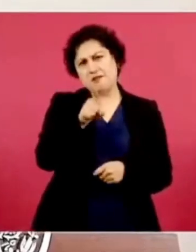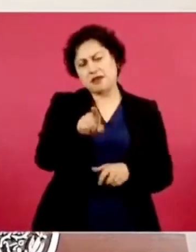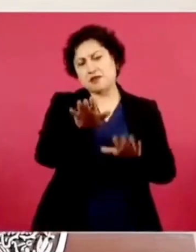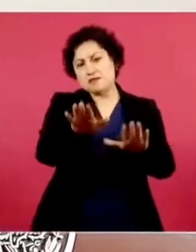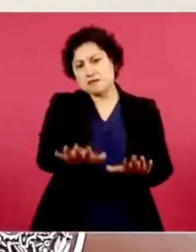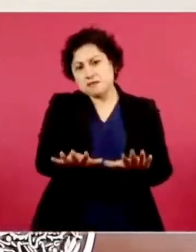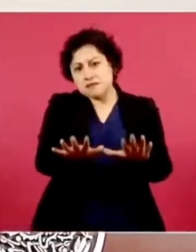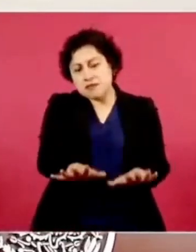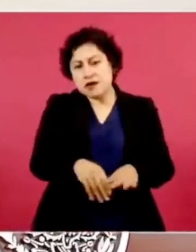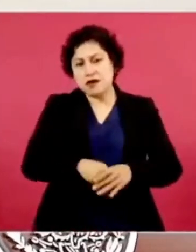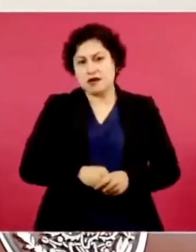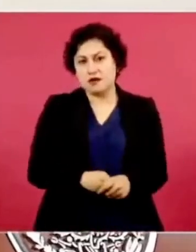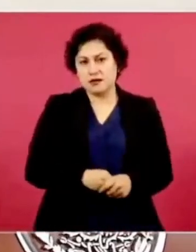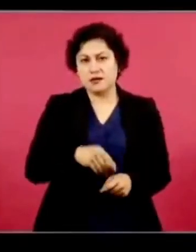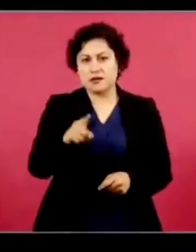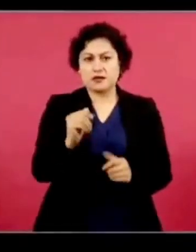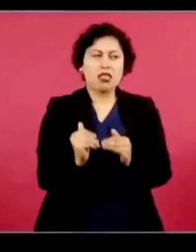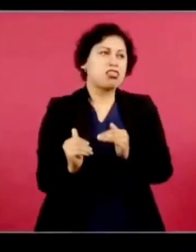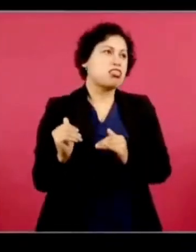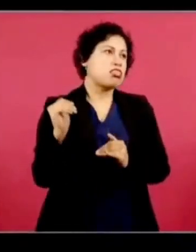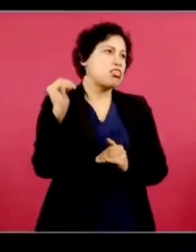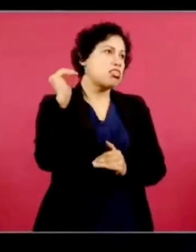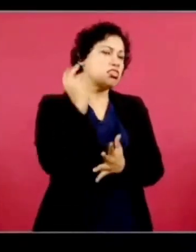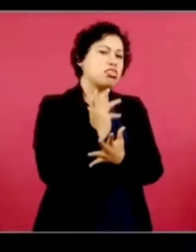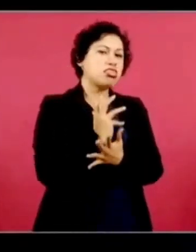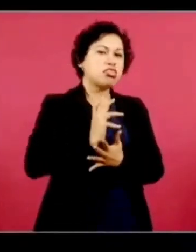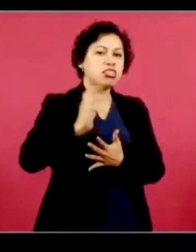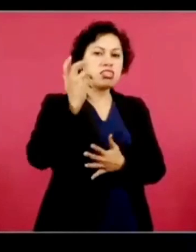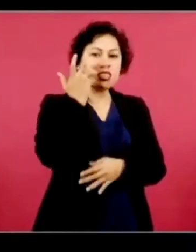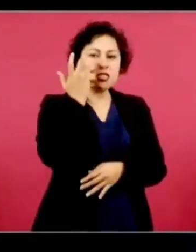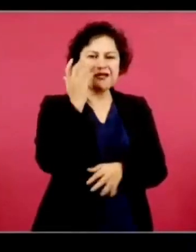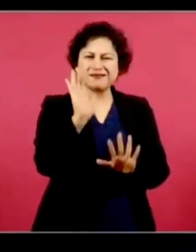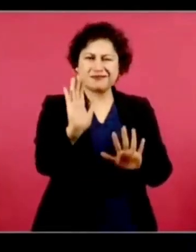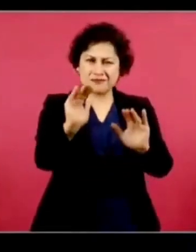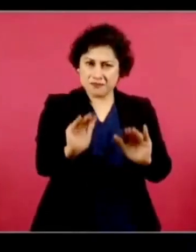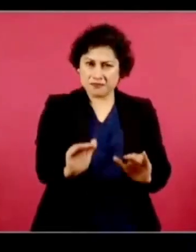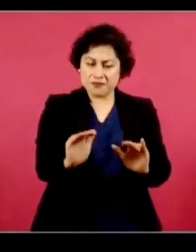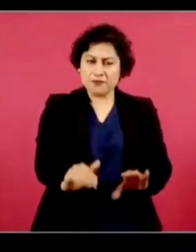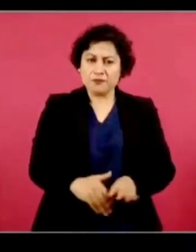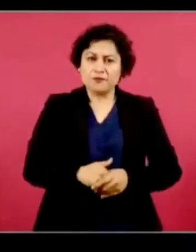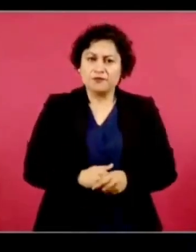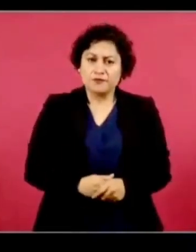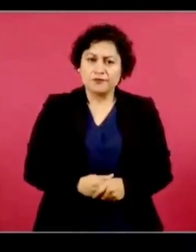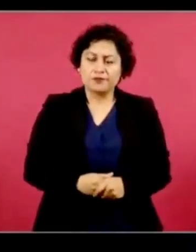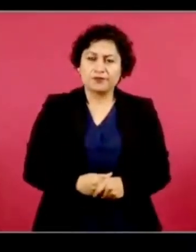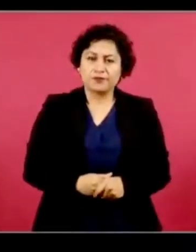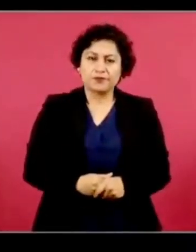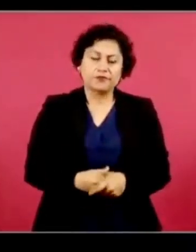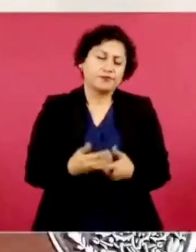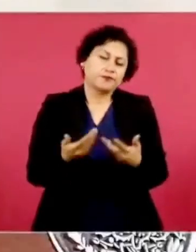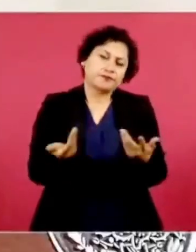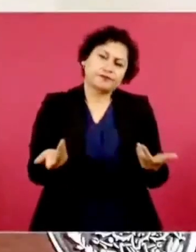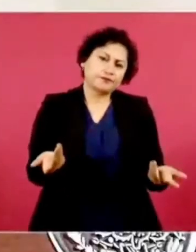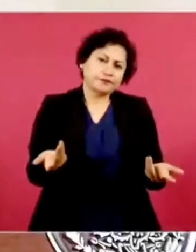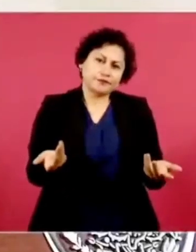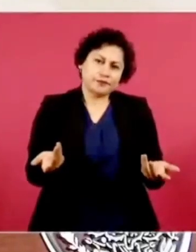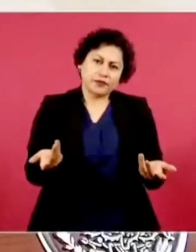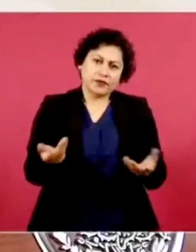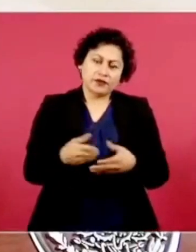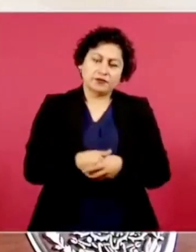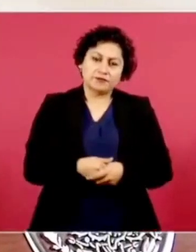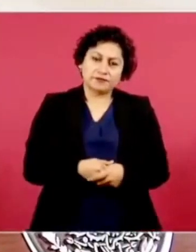a su prepotencia y no tengan ningún problema,